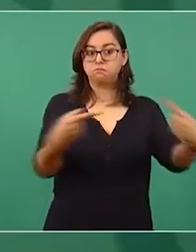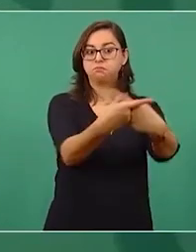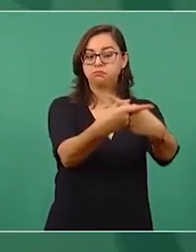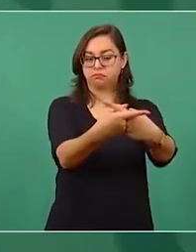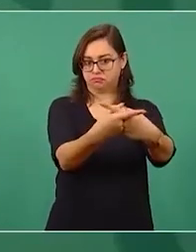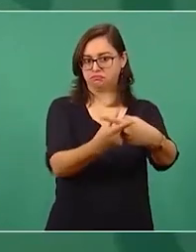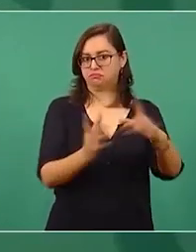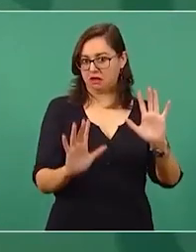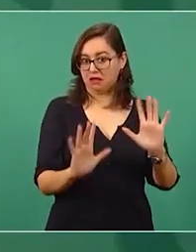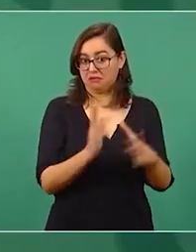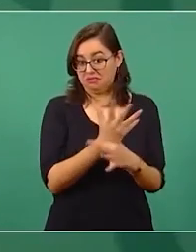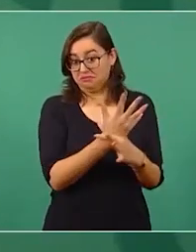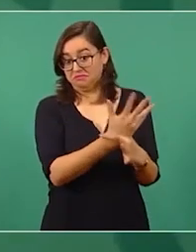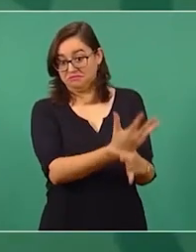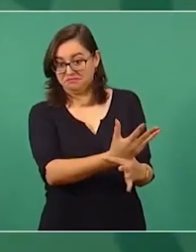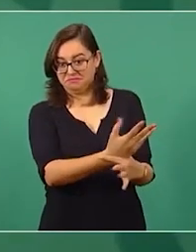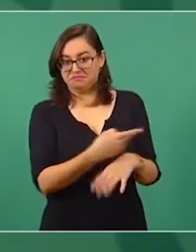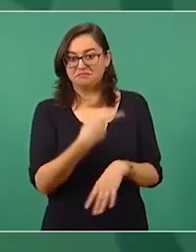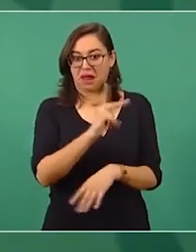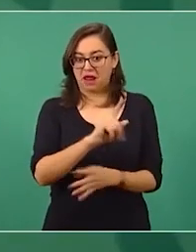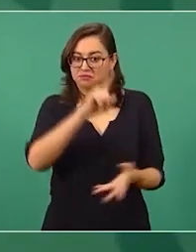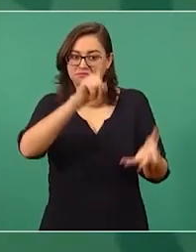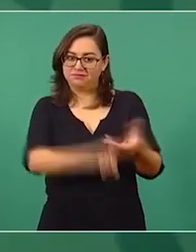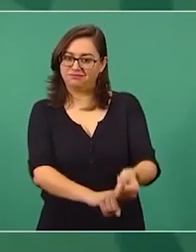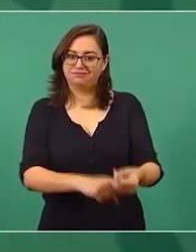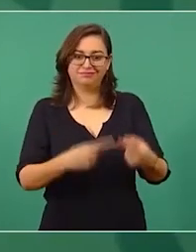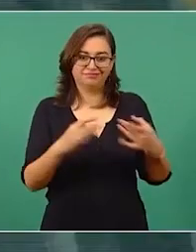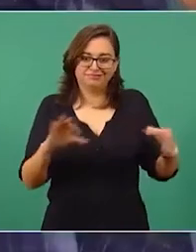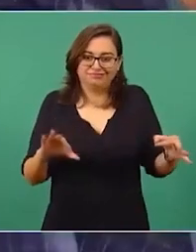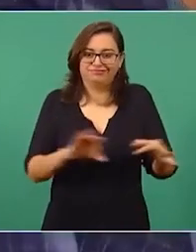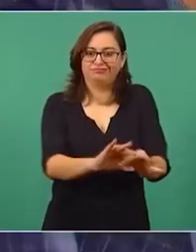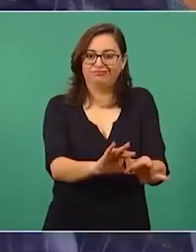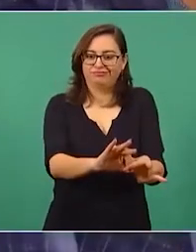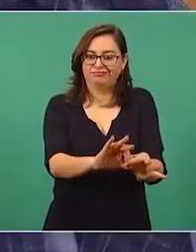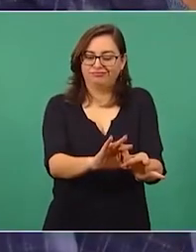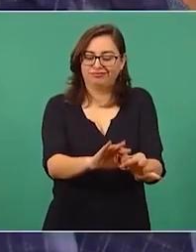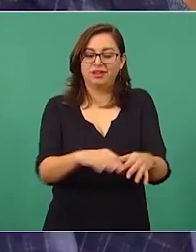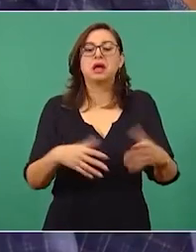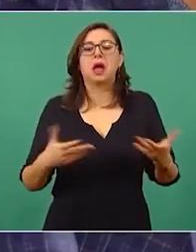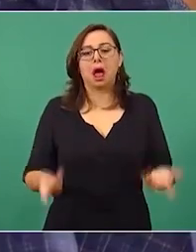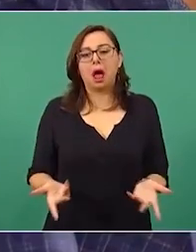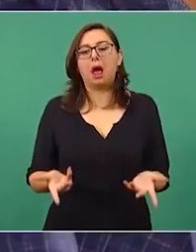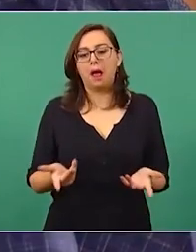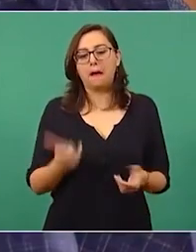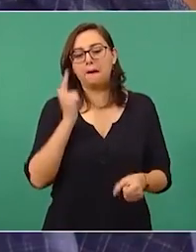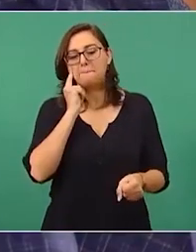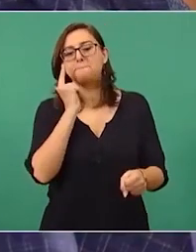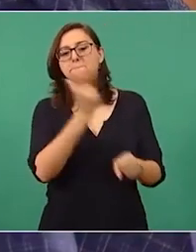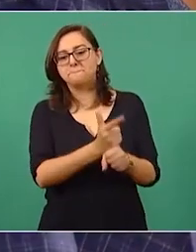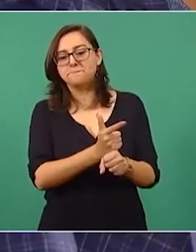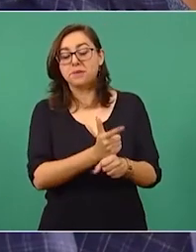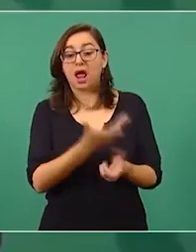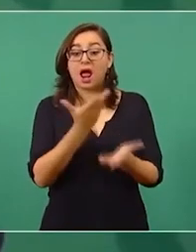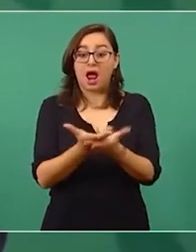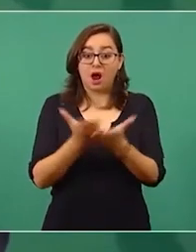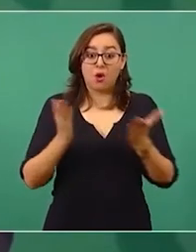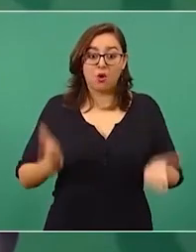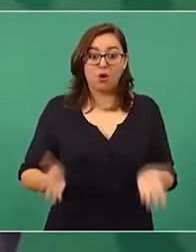pues es otra cosa entonces cuando ya se van aclarando posturas